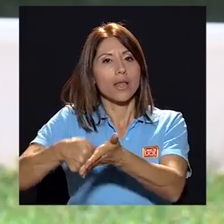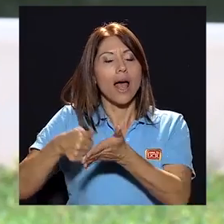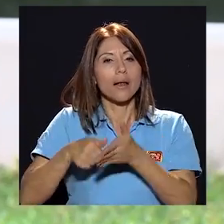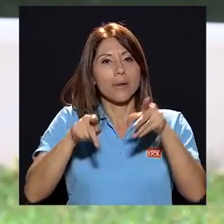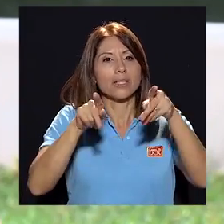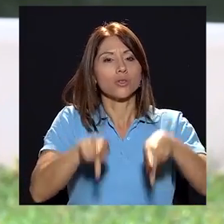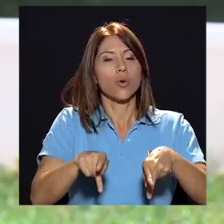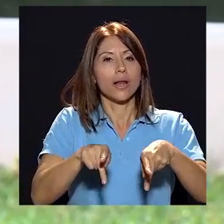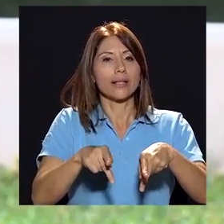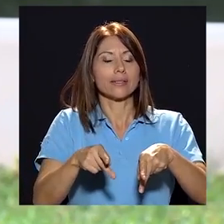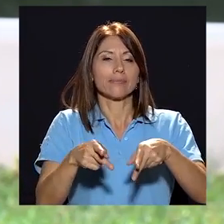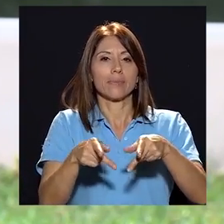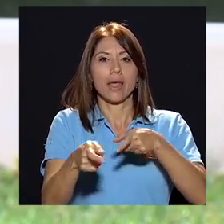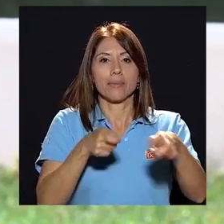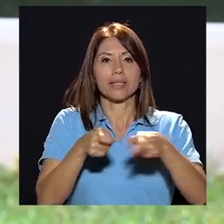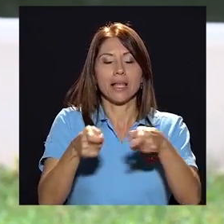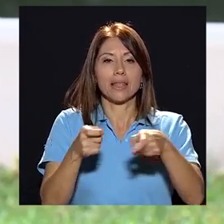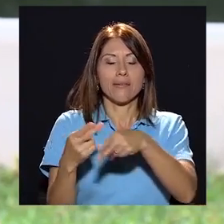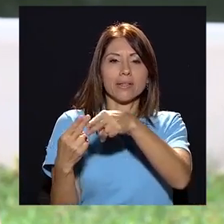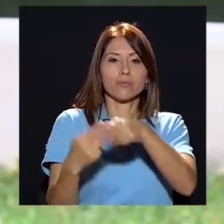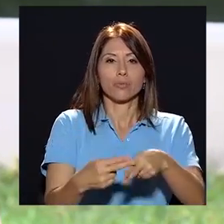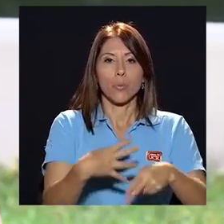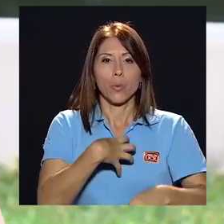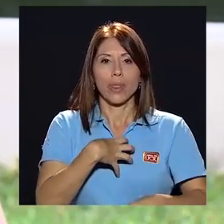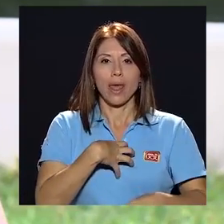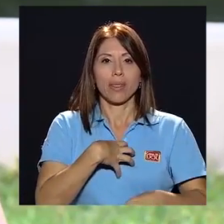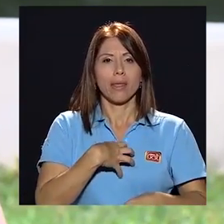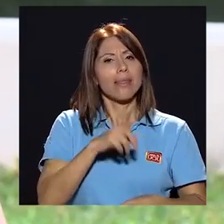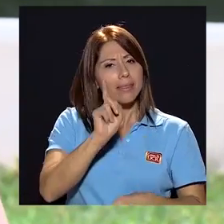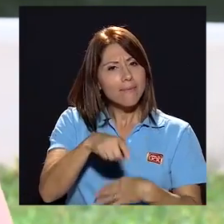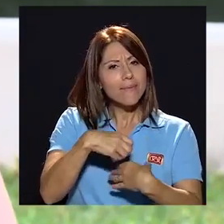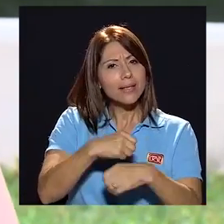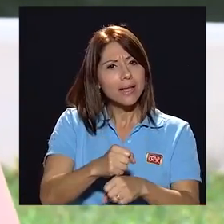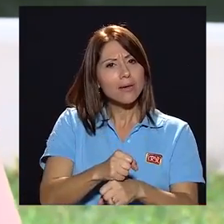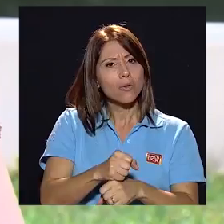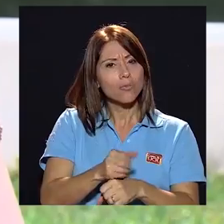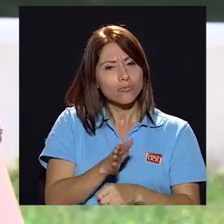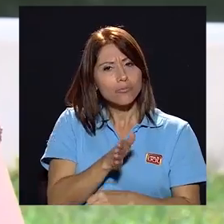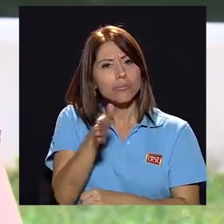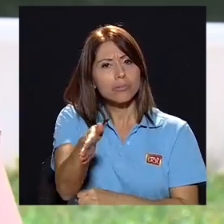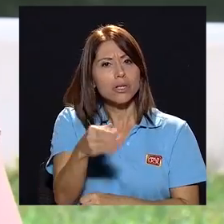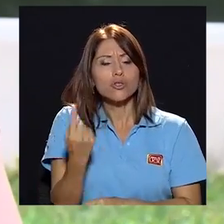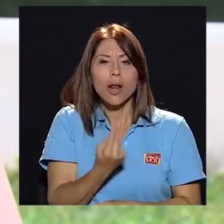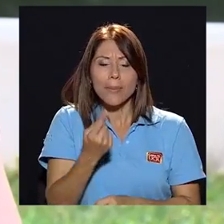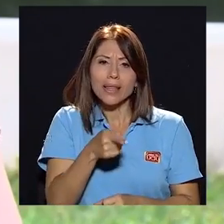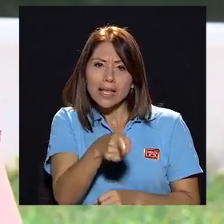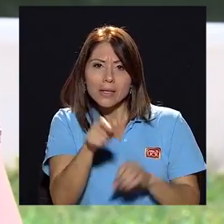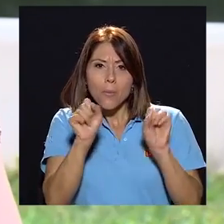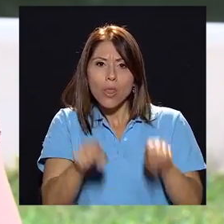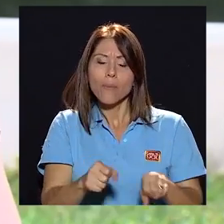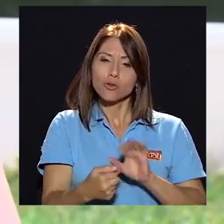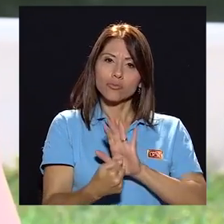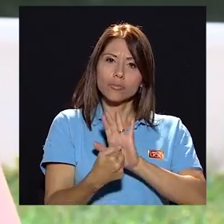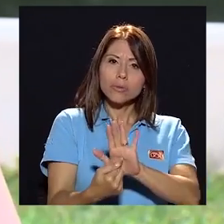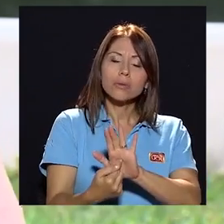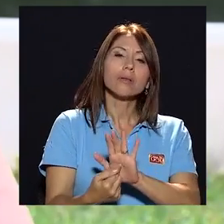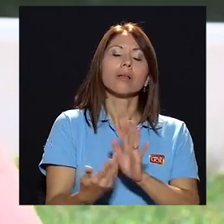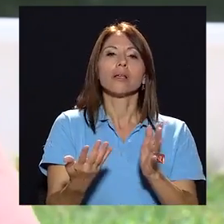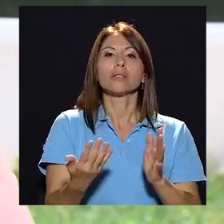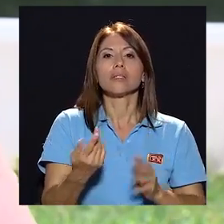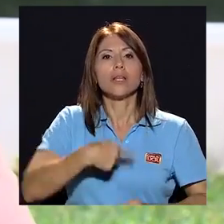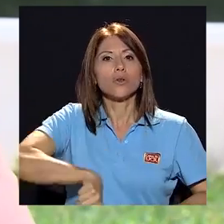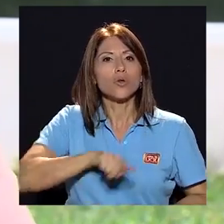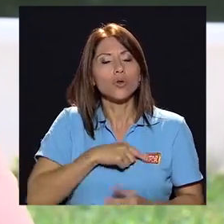sector administrativo en propiedad, pues, que lo ejerzan. Porque solo así nos hacemos sentir, solo así nos damos a conocer.